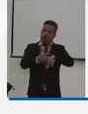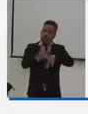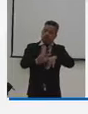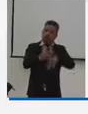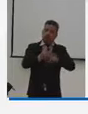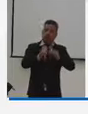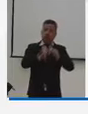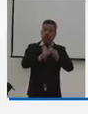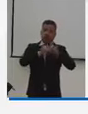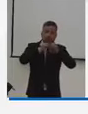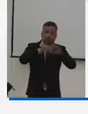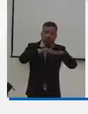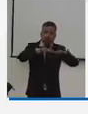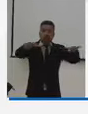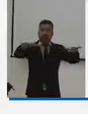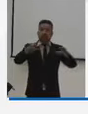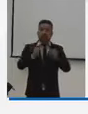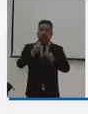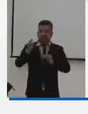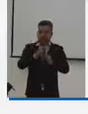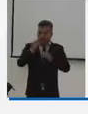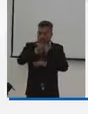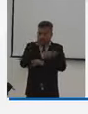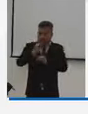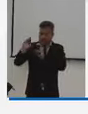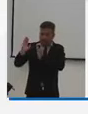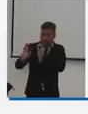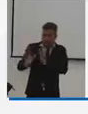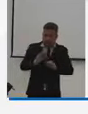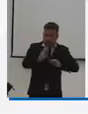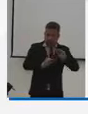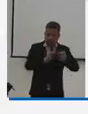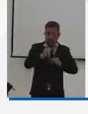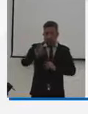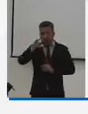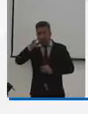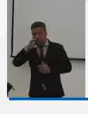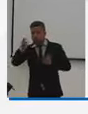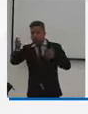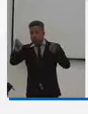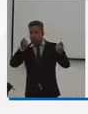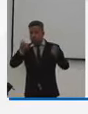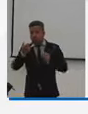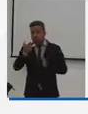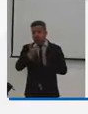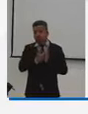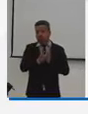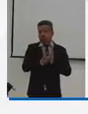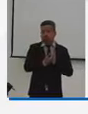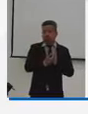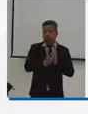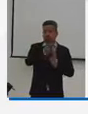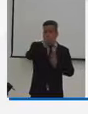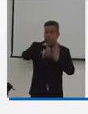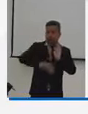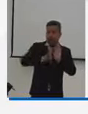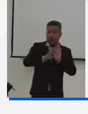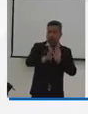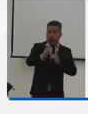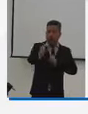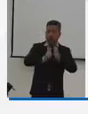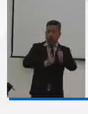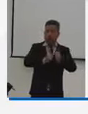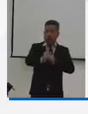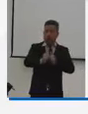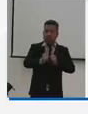objeto el fomento, la masificación, la planificación, la inspección, vigilancia, control y